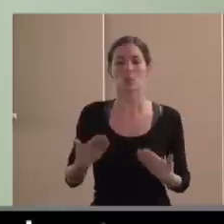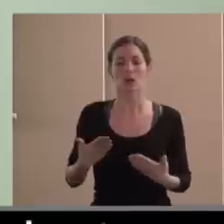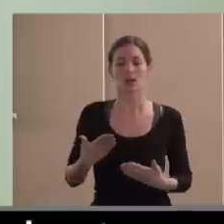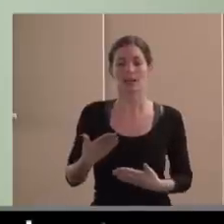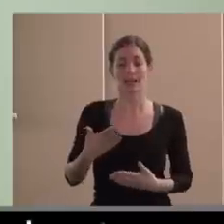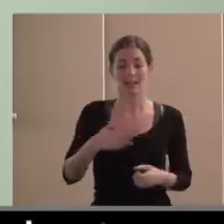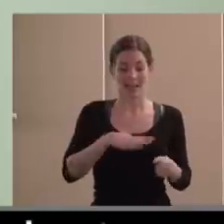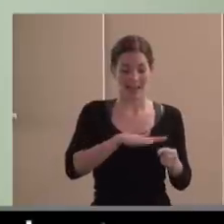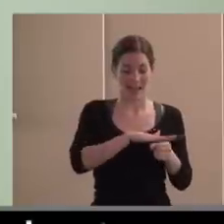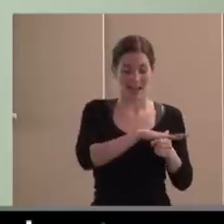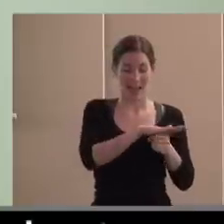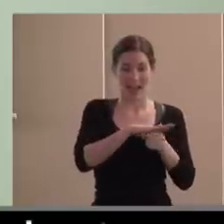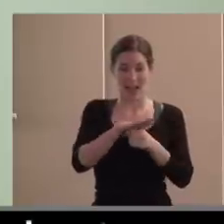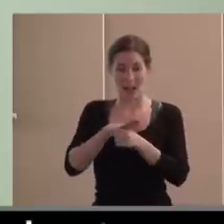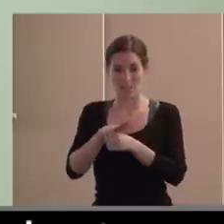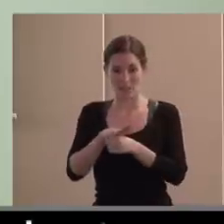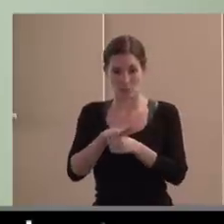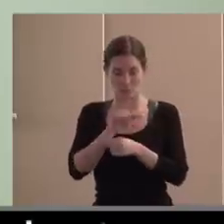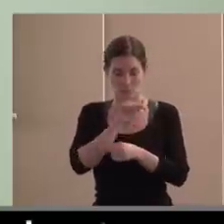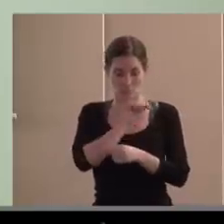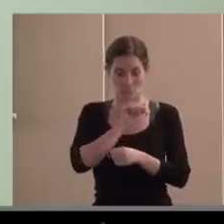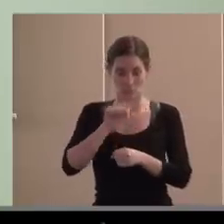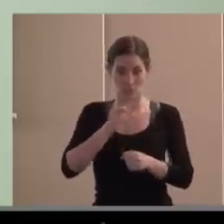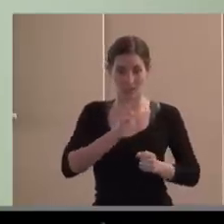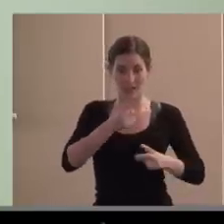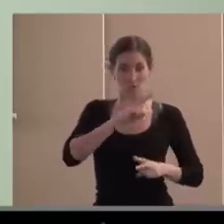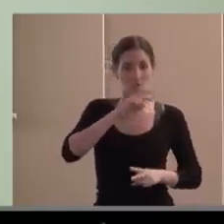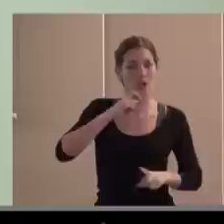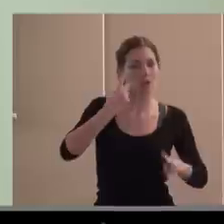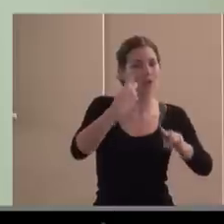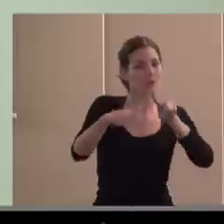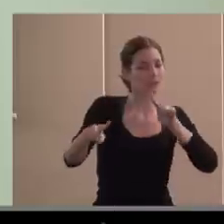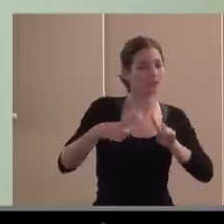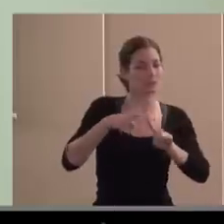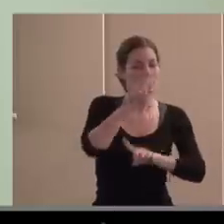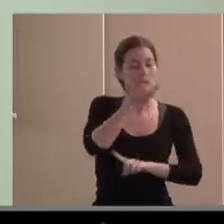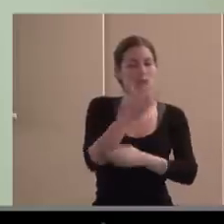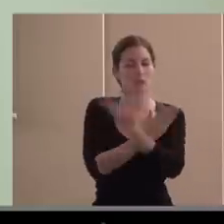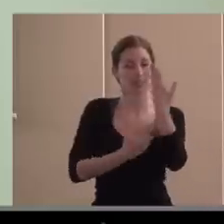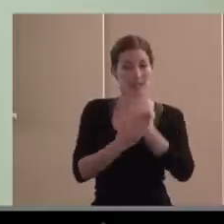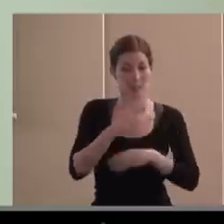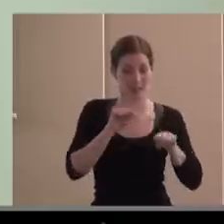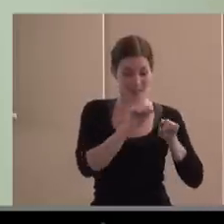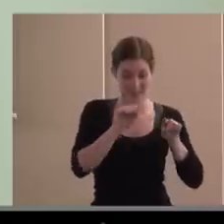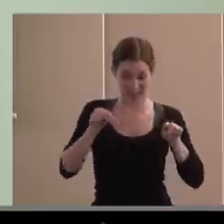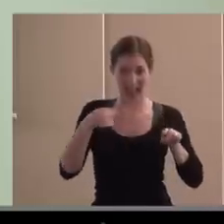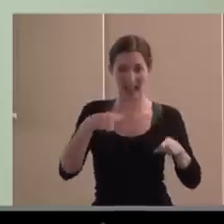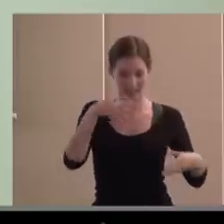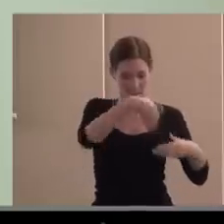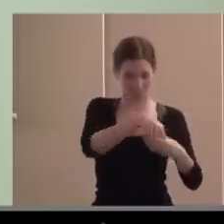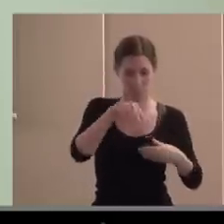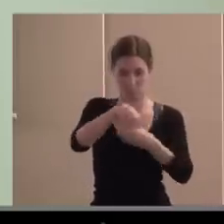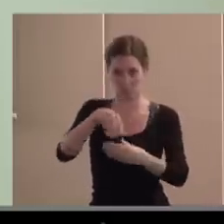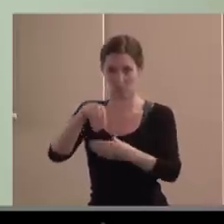que aporten valor diferencial para las personas con discapacidad. Si el mercado o lo público lo dan